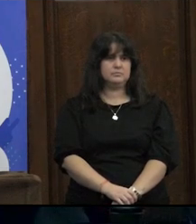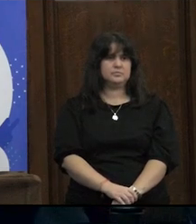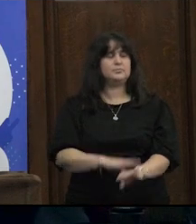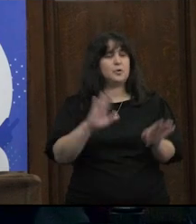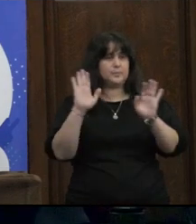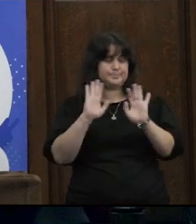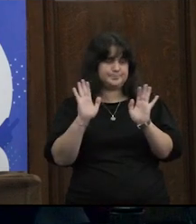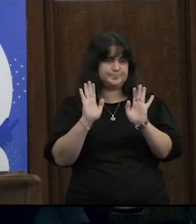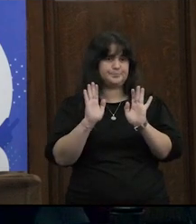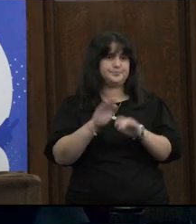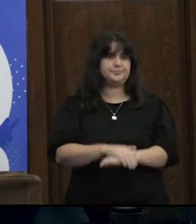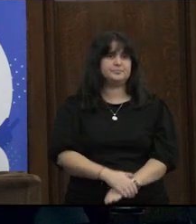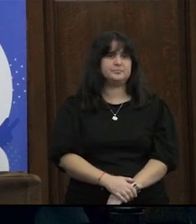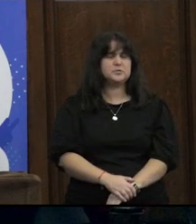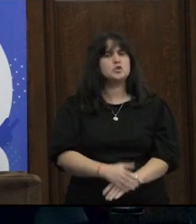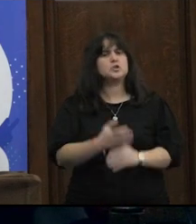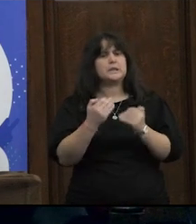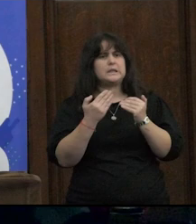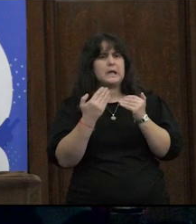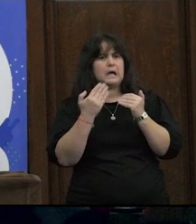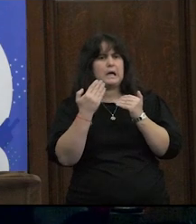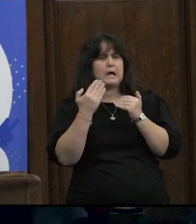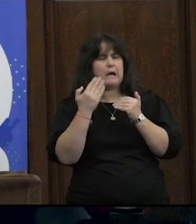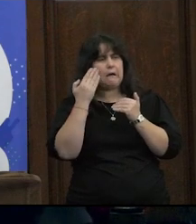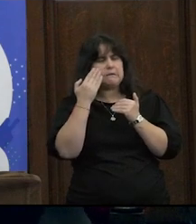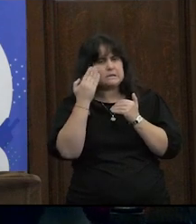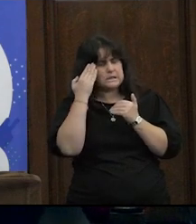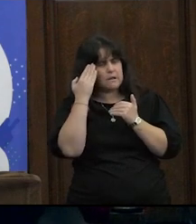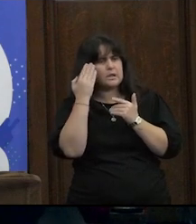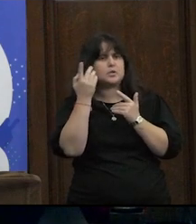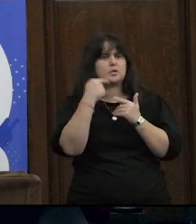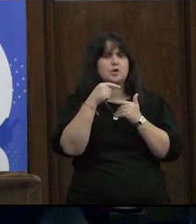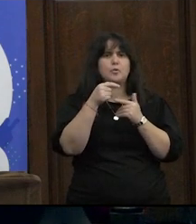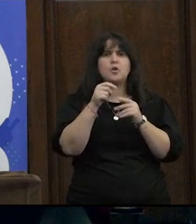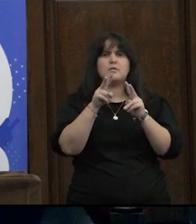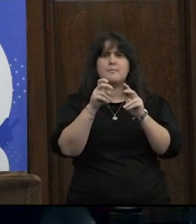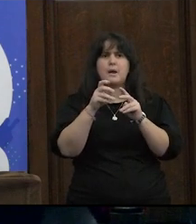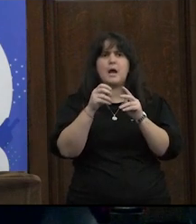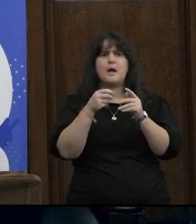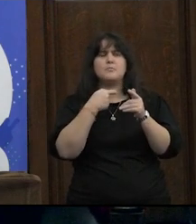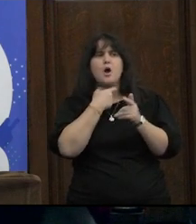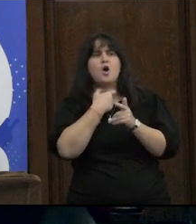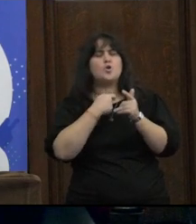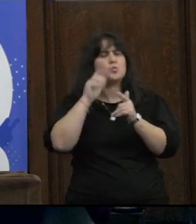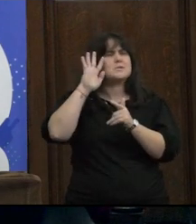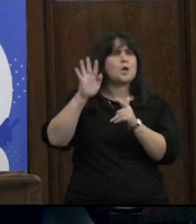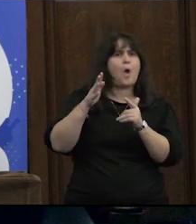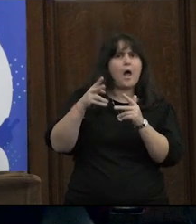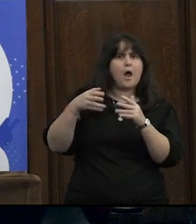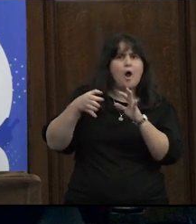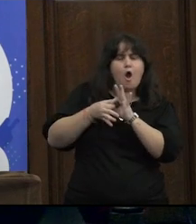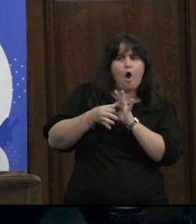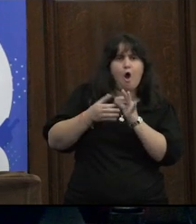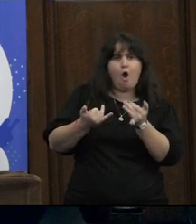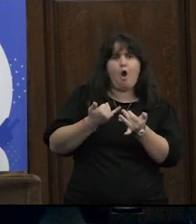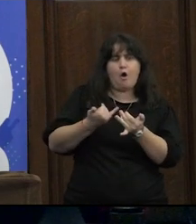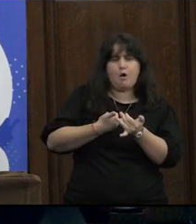hola quería saber cómo dialogan estas epistemologías con el psicoanálisis